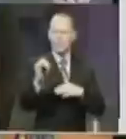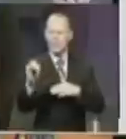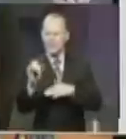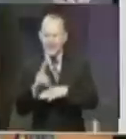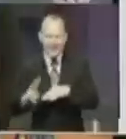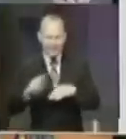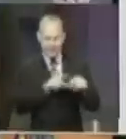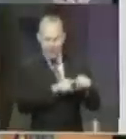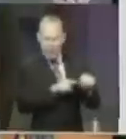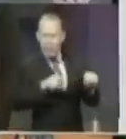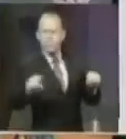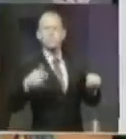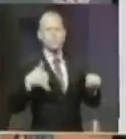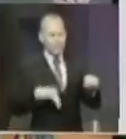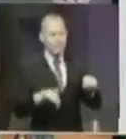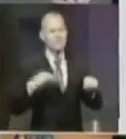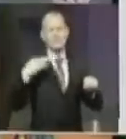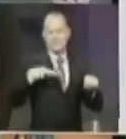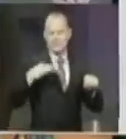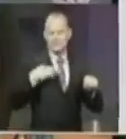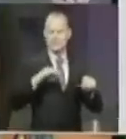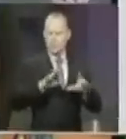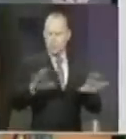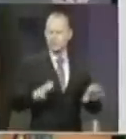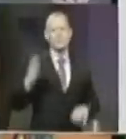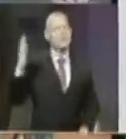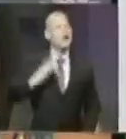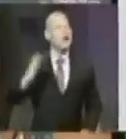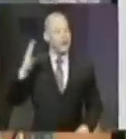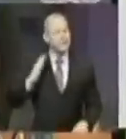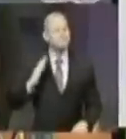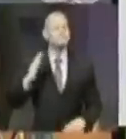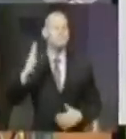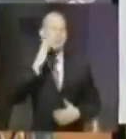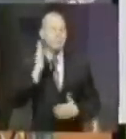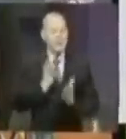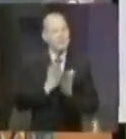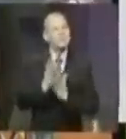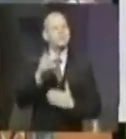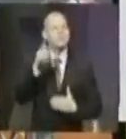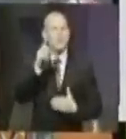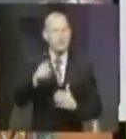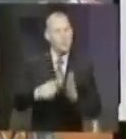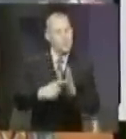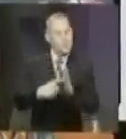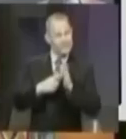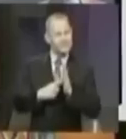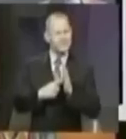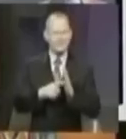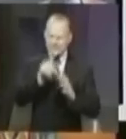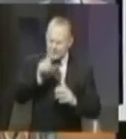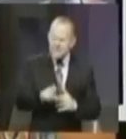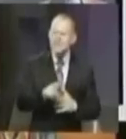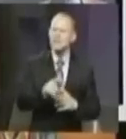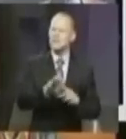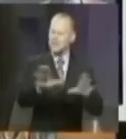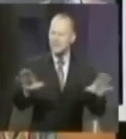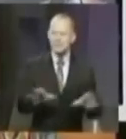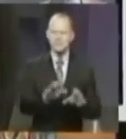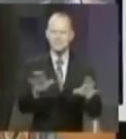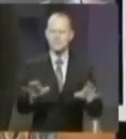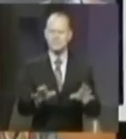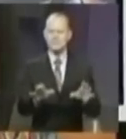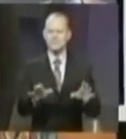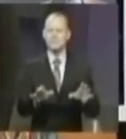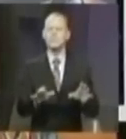se sigue beneficiando de la acción que tomé. Y entiendo que ese derecho que tú reclamas tiene que estar ahí. No hay razón por la